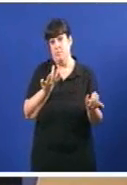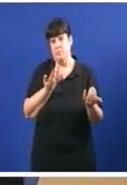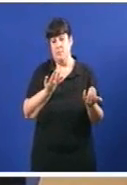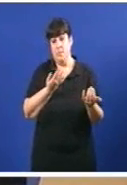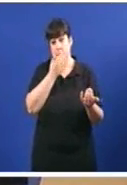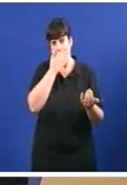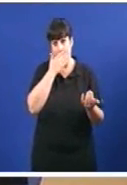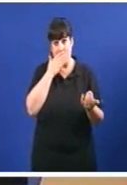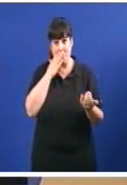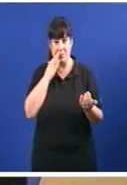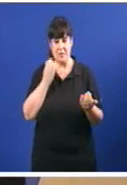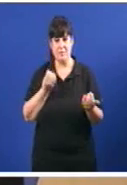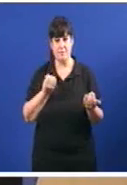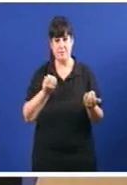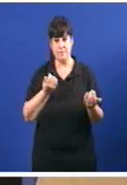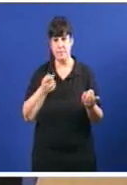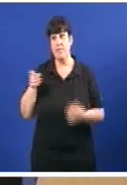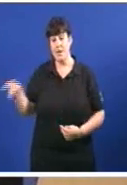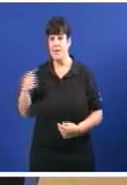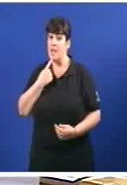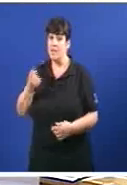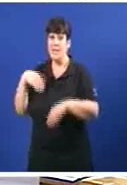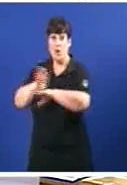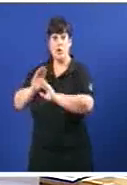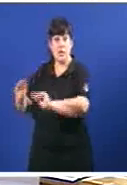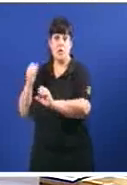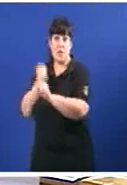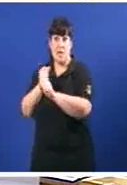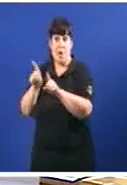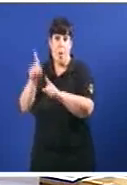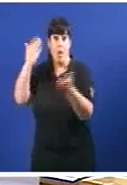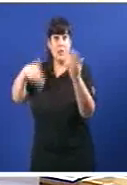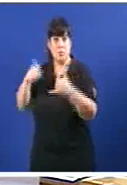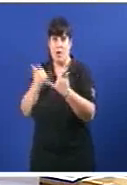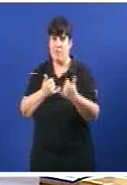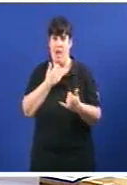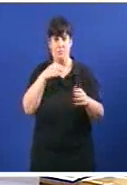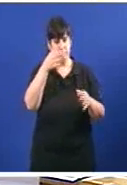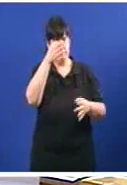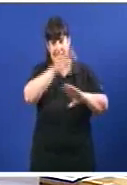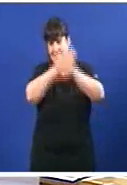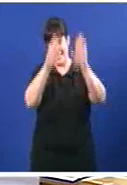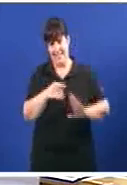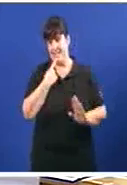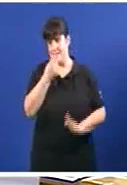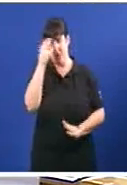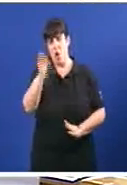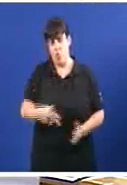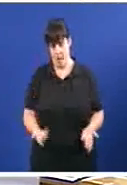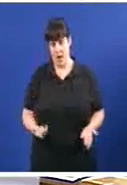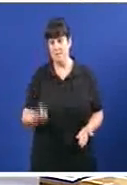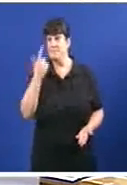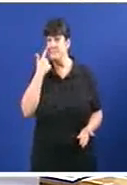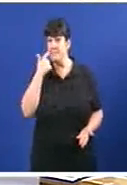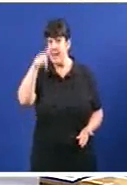que aducían que era que tiña moito traballo na súa consellería. Pero fíxese, o que a sensibilidade de moitos xuices e xuizas do noso país